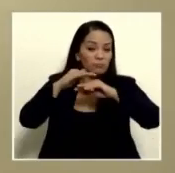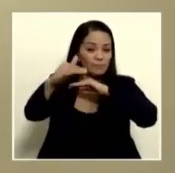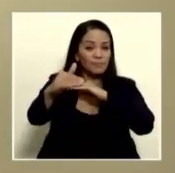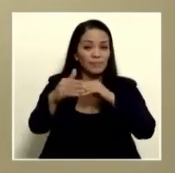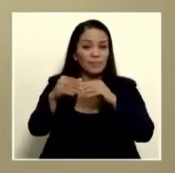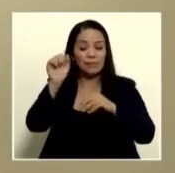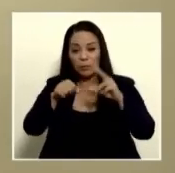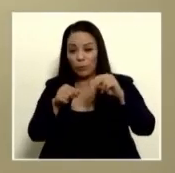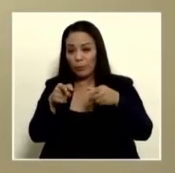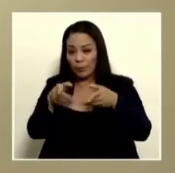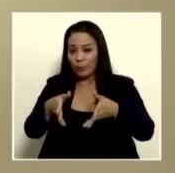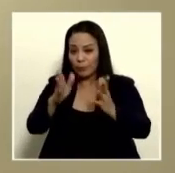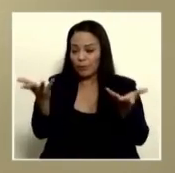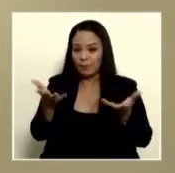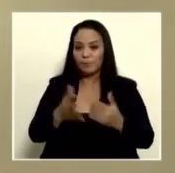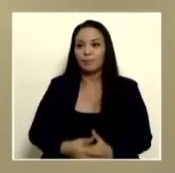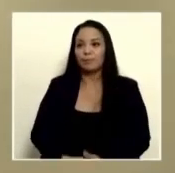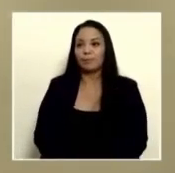para esta ruta